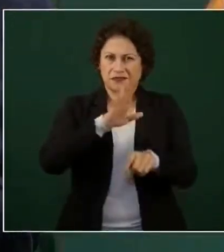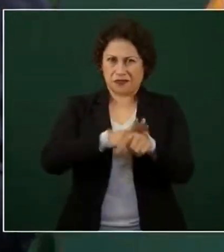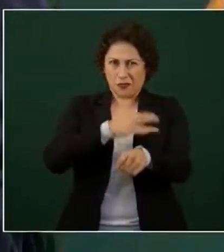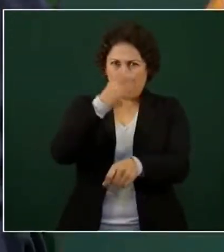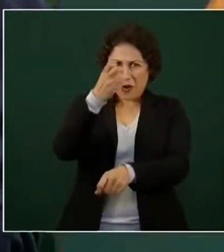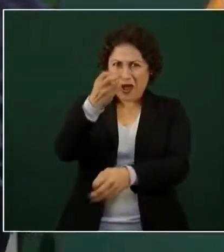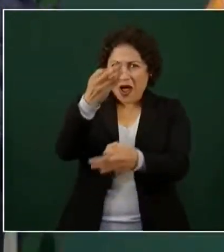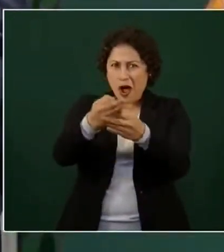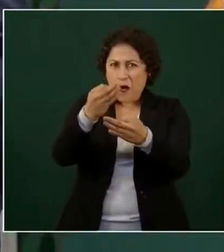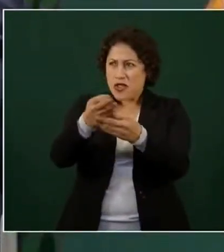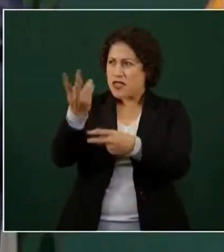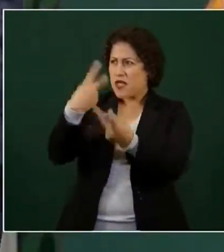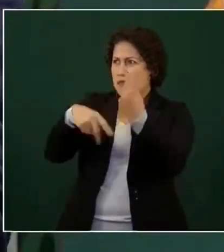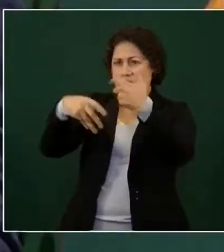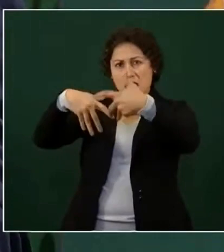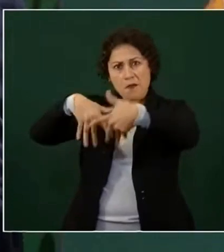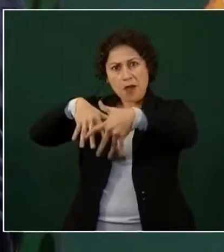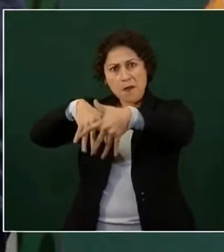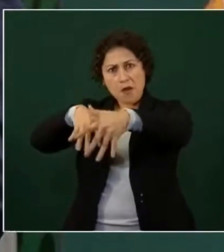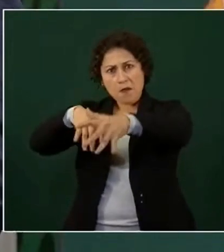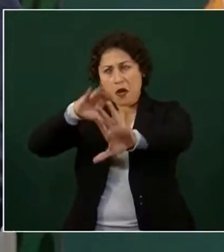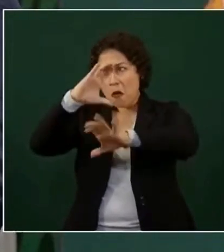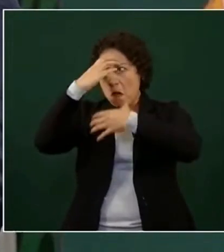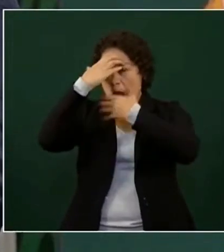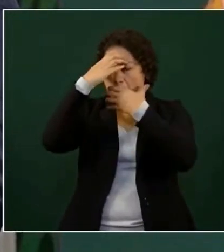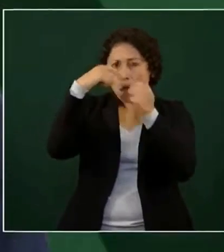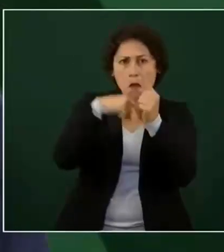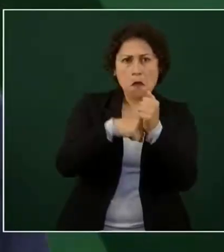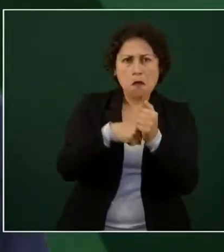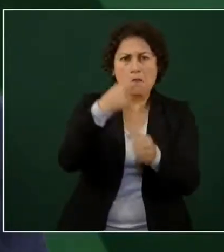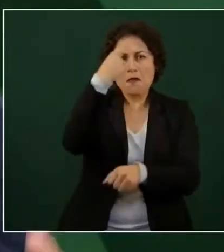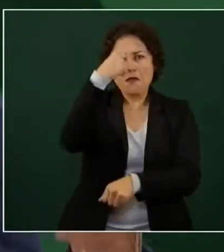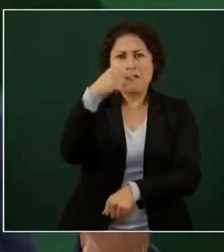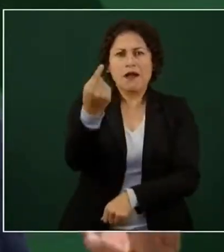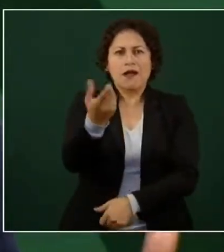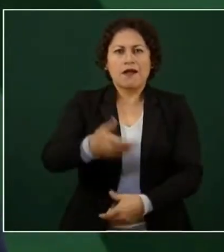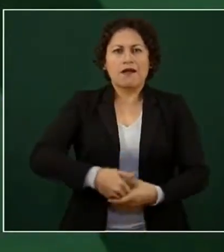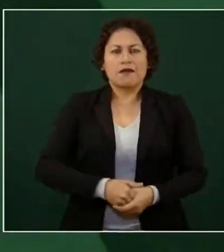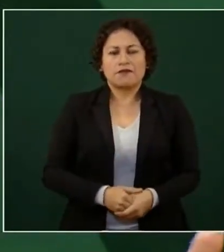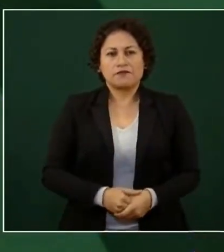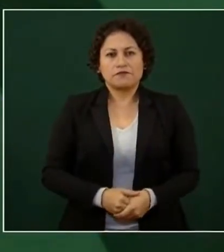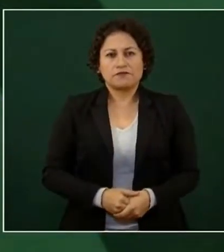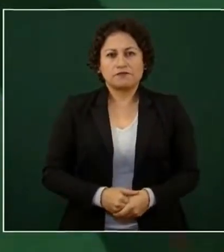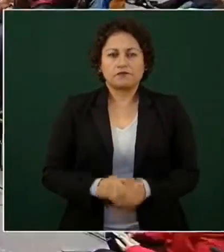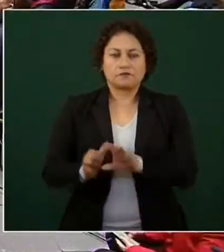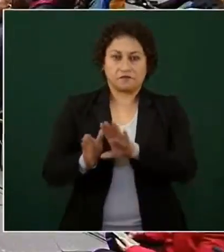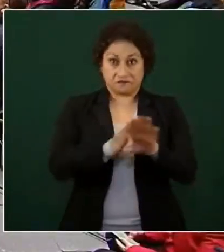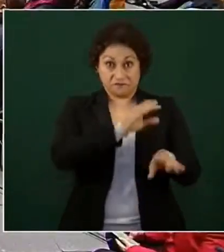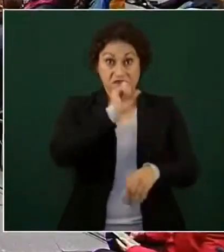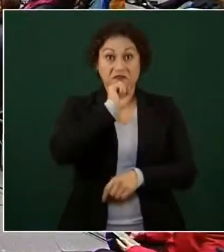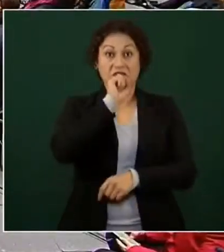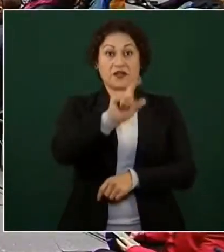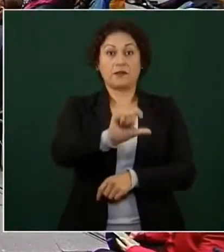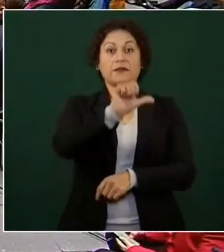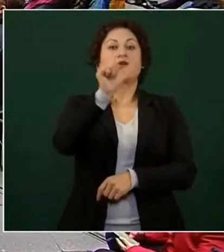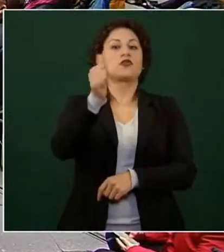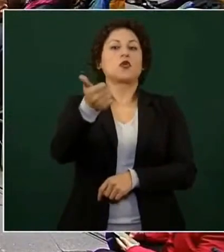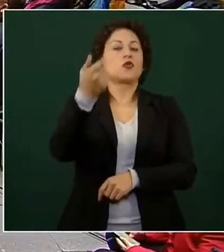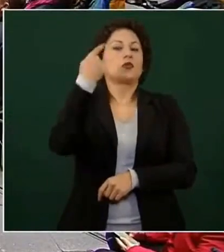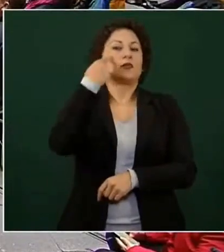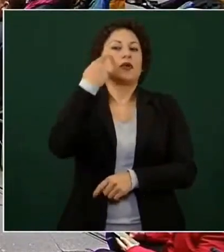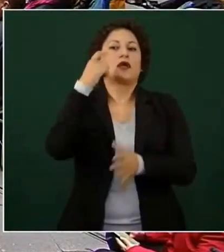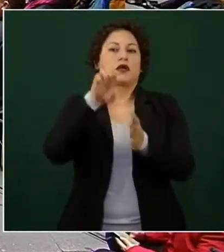Y también lo otro, se los he dicho, ¿Qué ganan sólo que